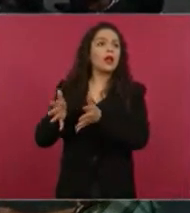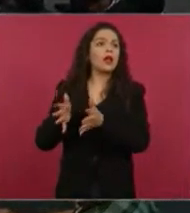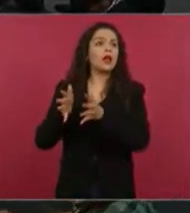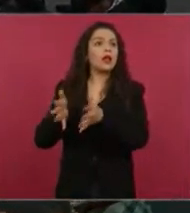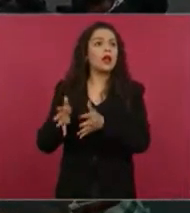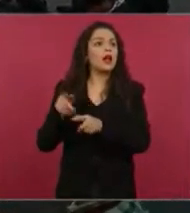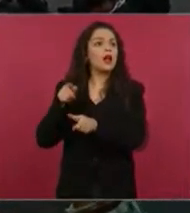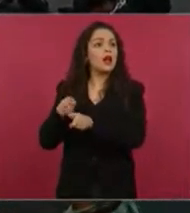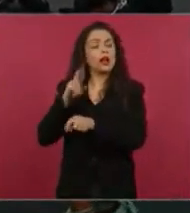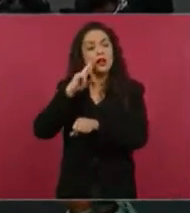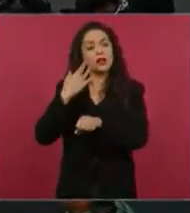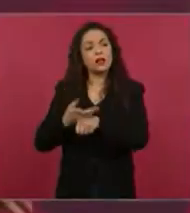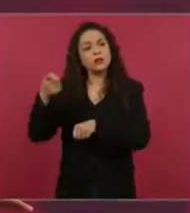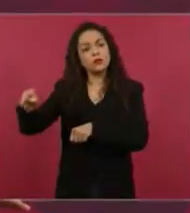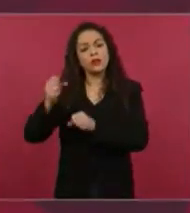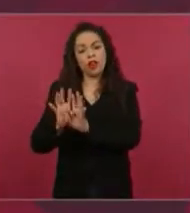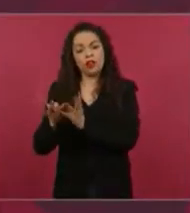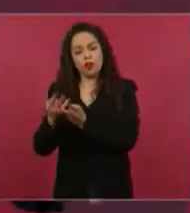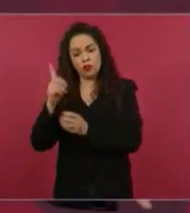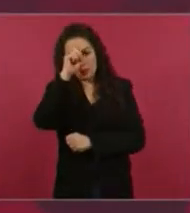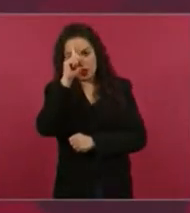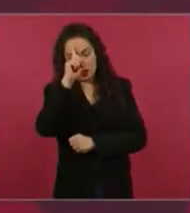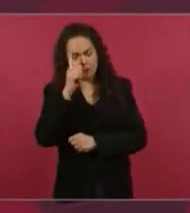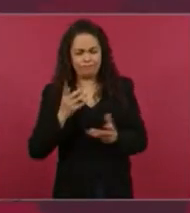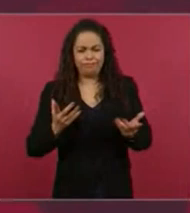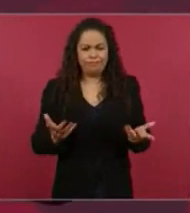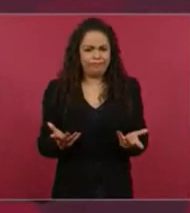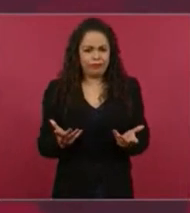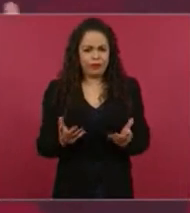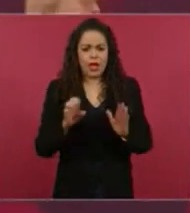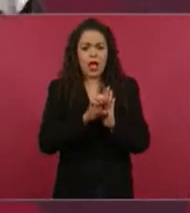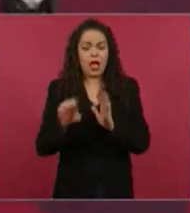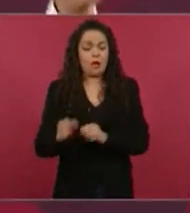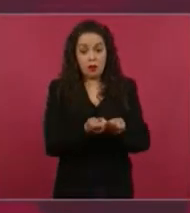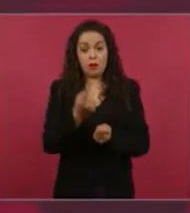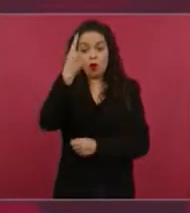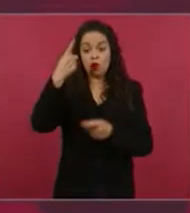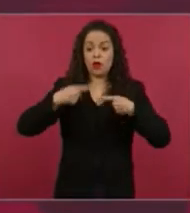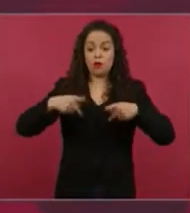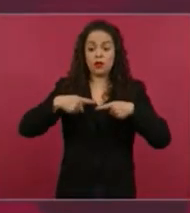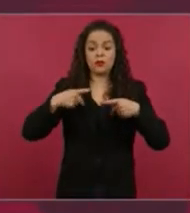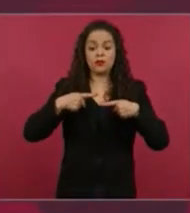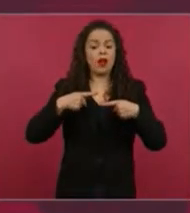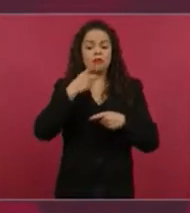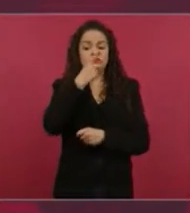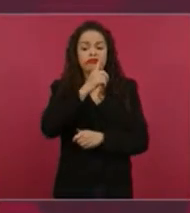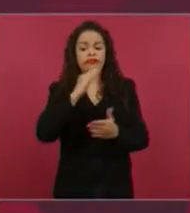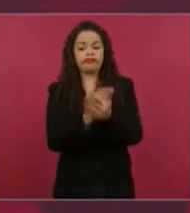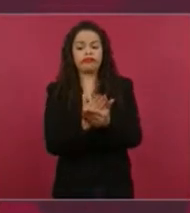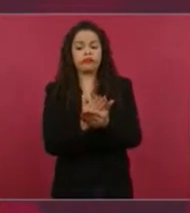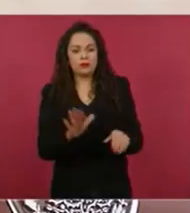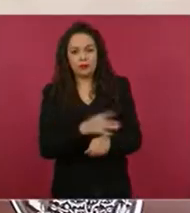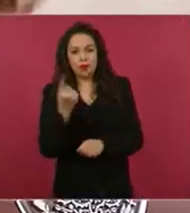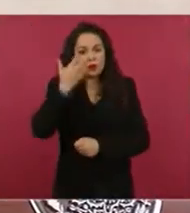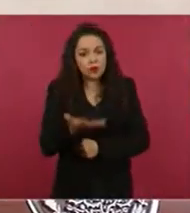Seguridad, y si un miembro veta una iniciativa que va con el propósito de conseguir la